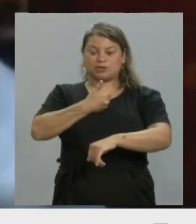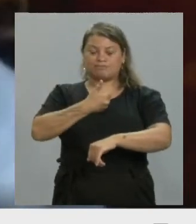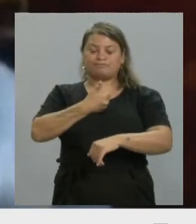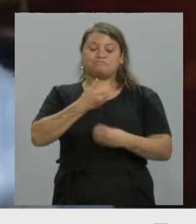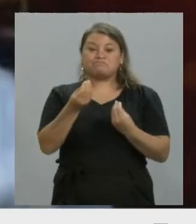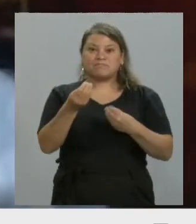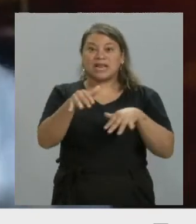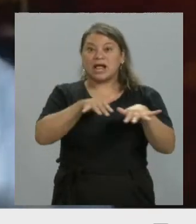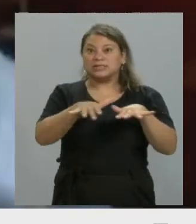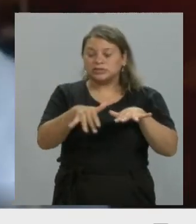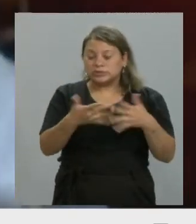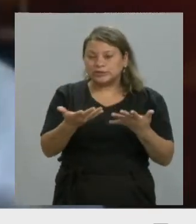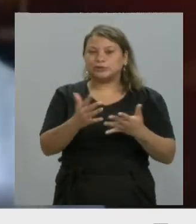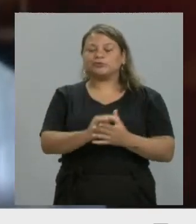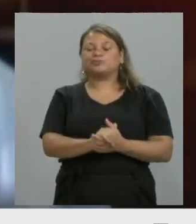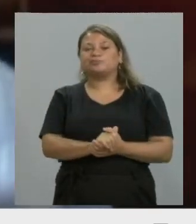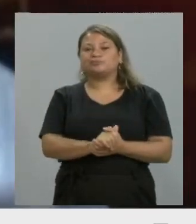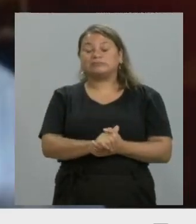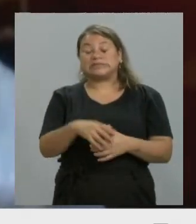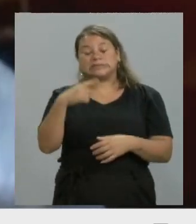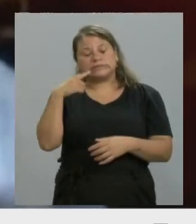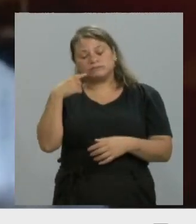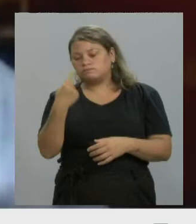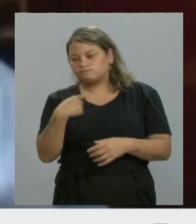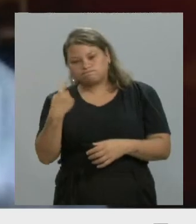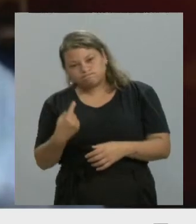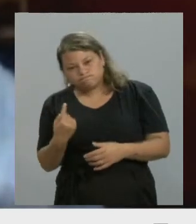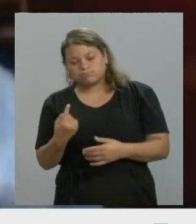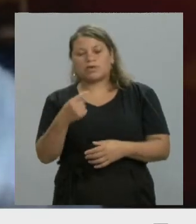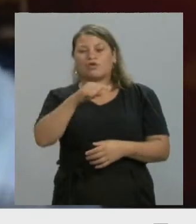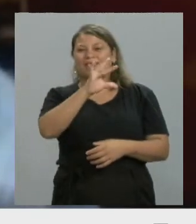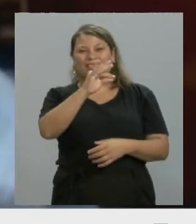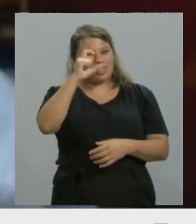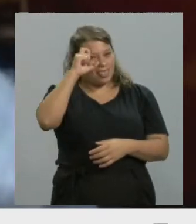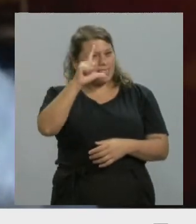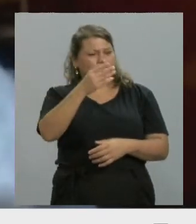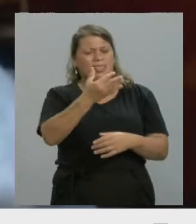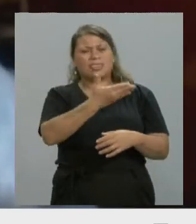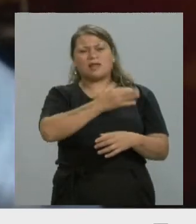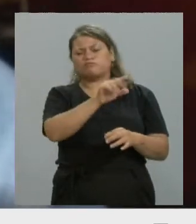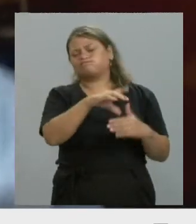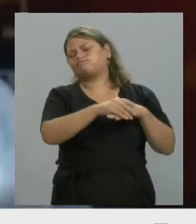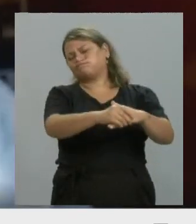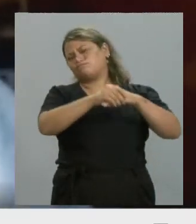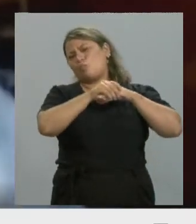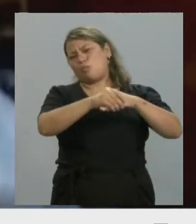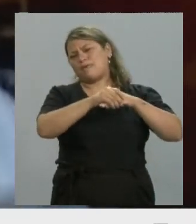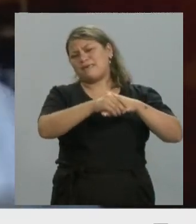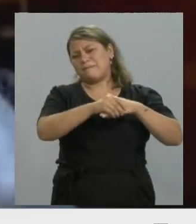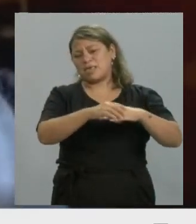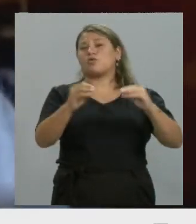había pasado. Una gran tristeza, con Adelfo fuimos amigos y